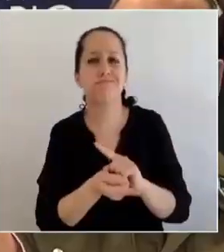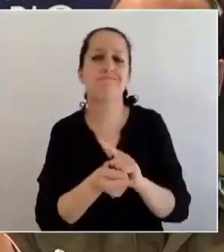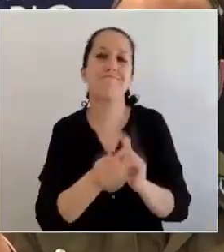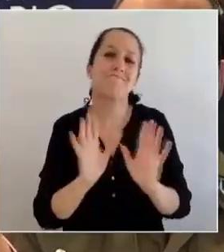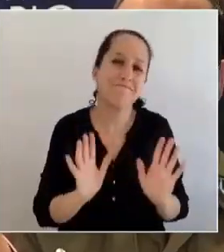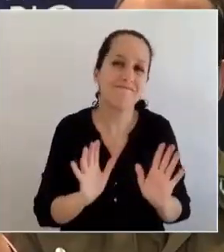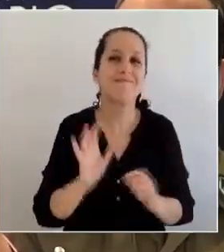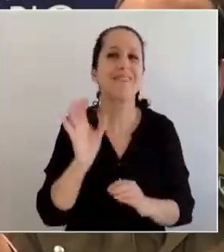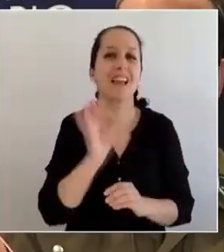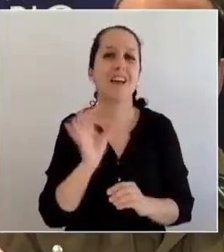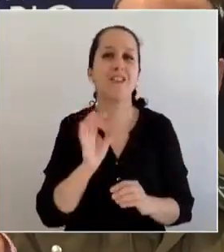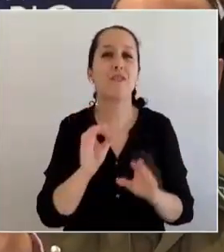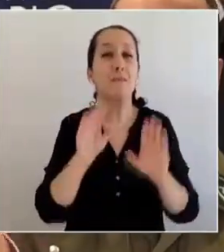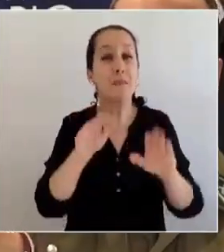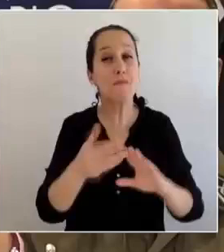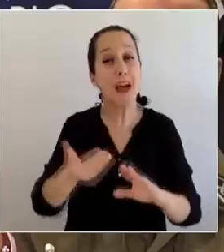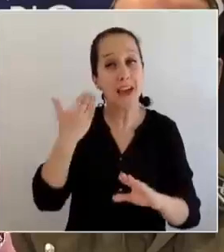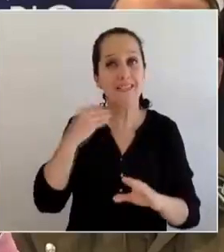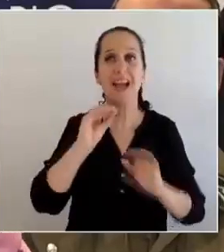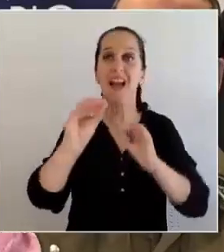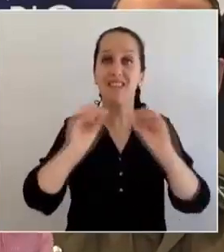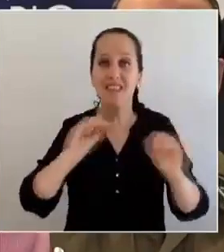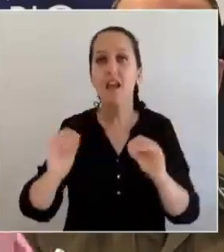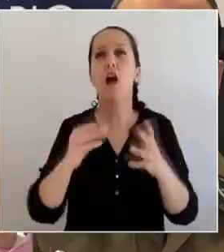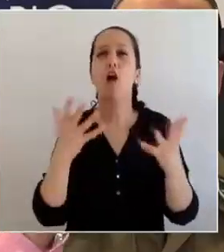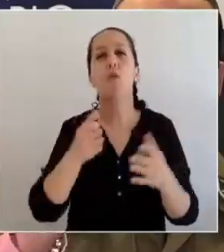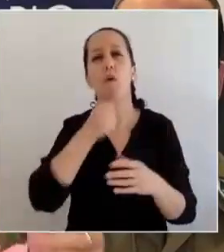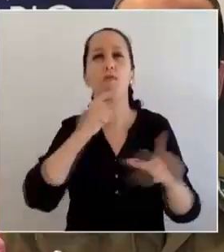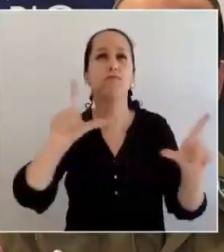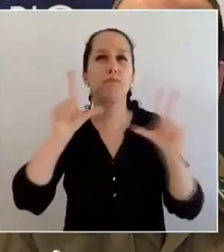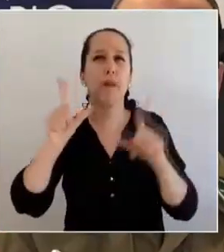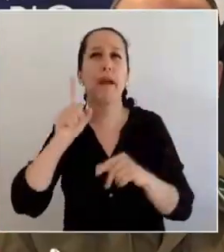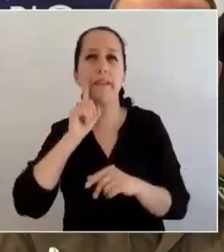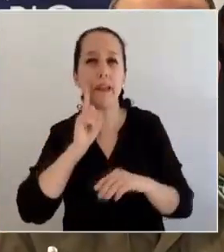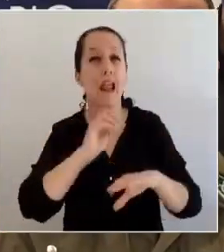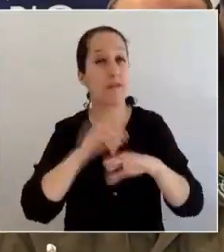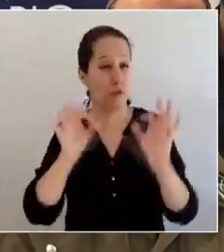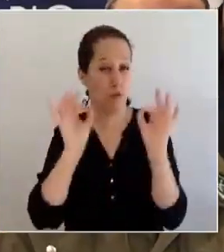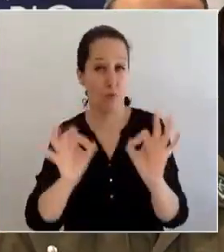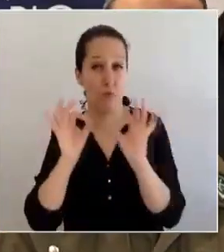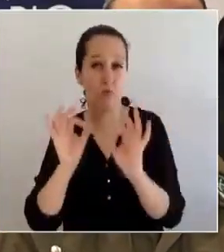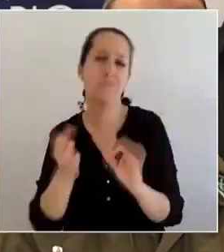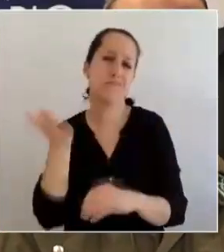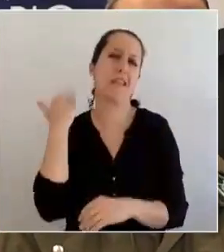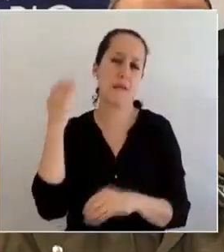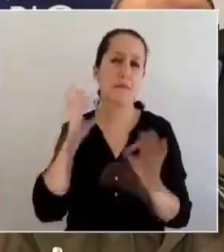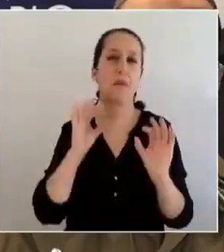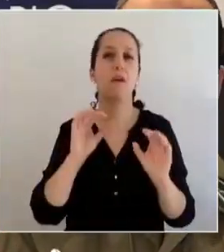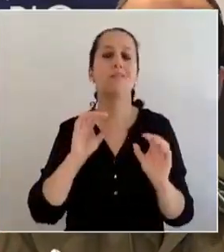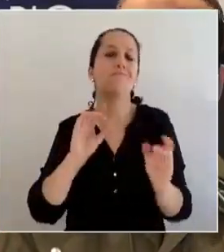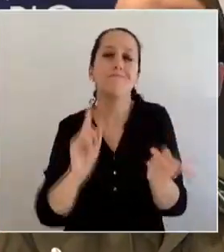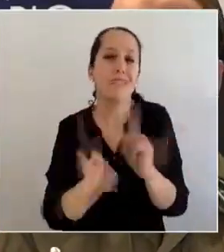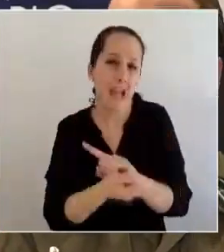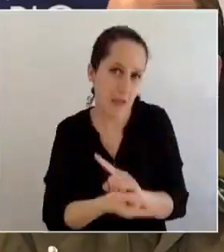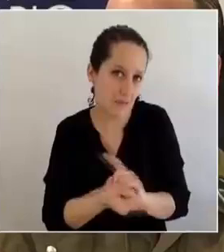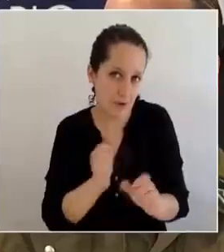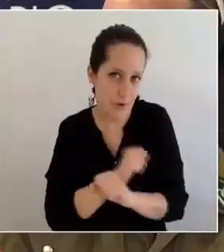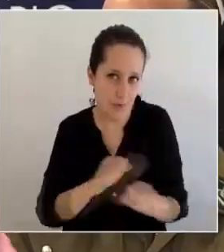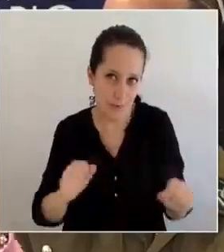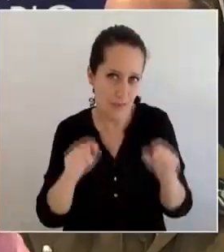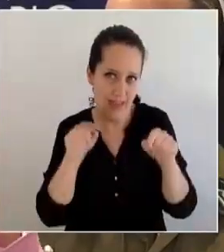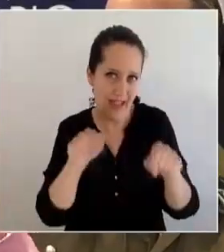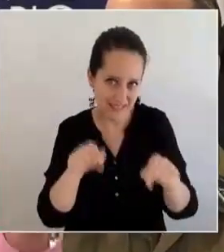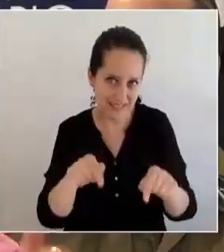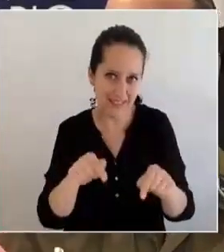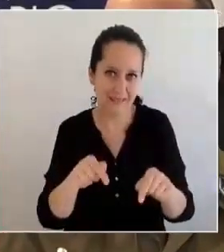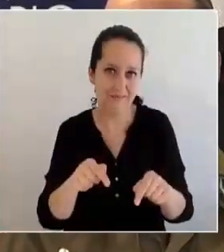el día sábado, para haber visto a los artistas como se estaba avisando hace ya bastante tiempo, pero que no